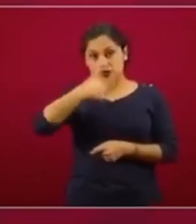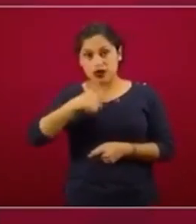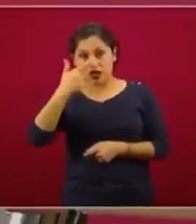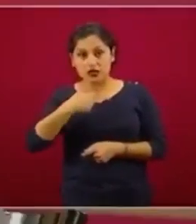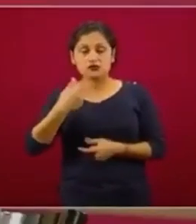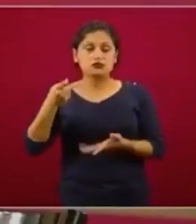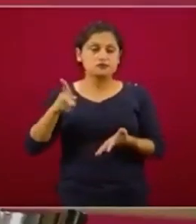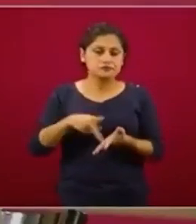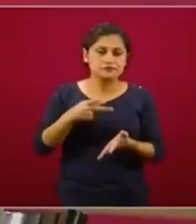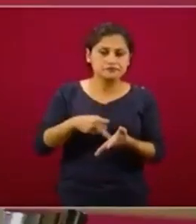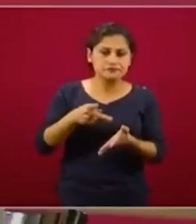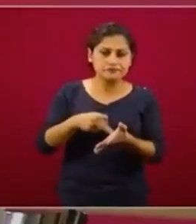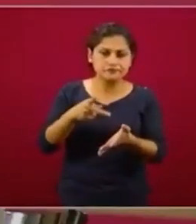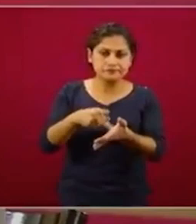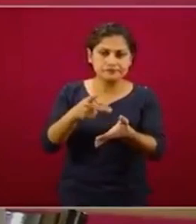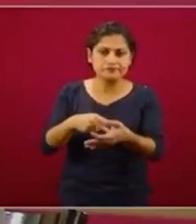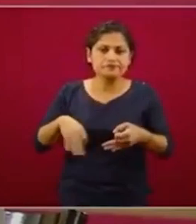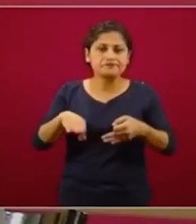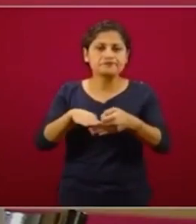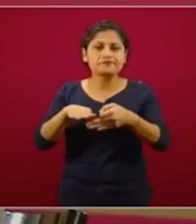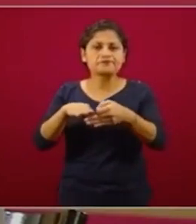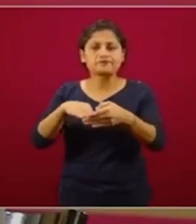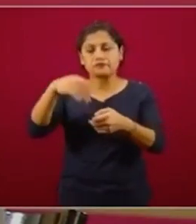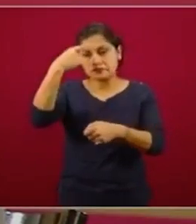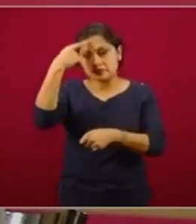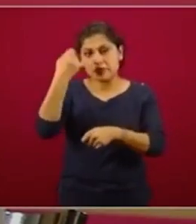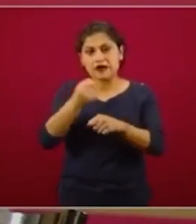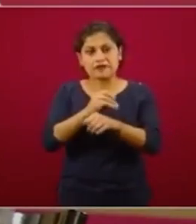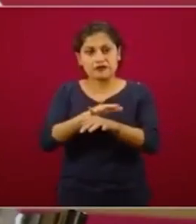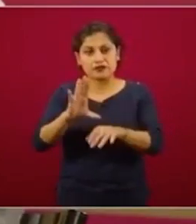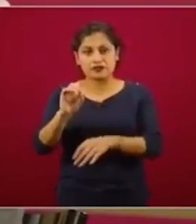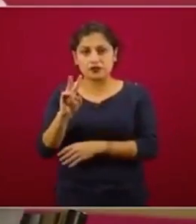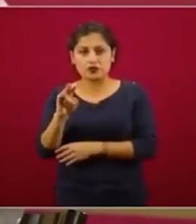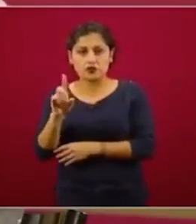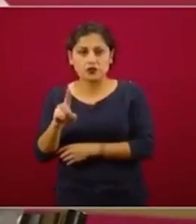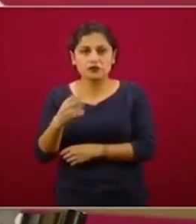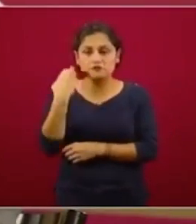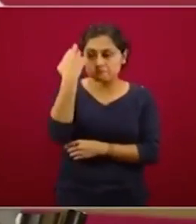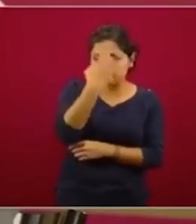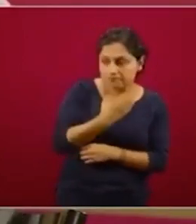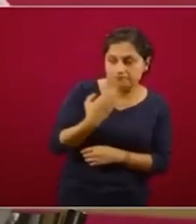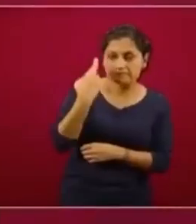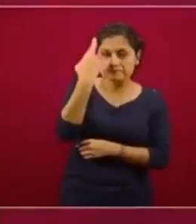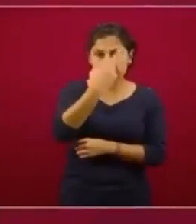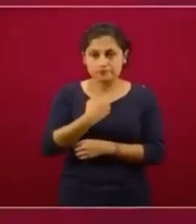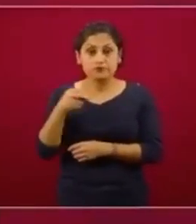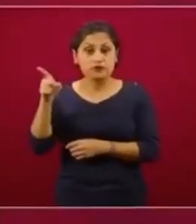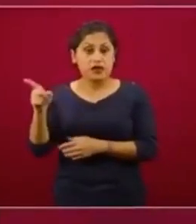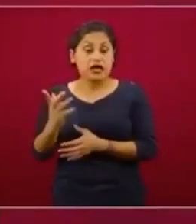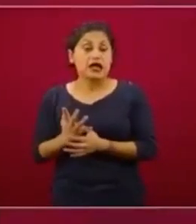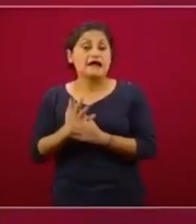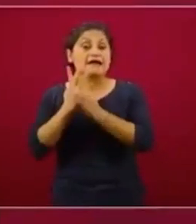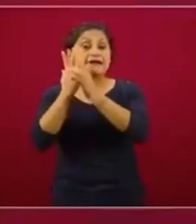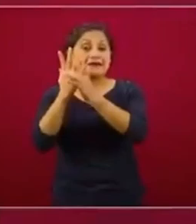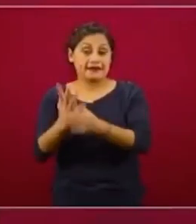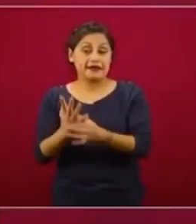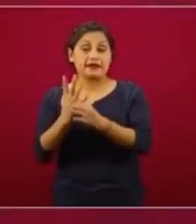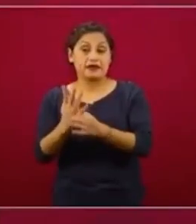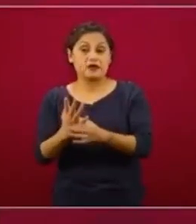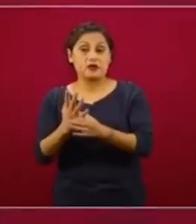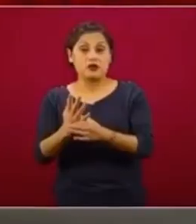rutinaria de seguimiento de COVID, pero él lo que dijo es, vamos a darle un tiempo muy específico a esta